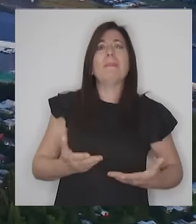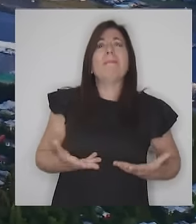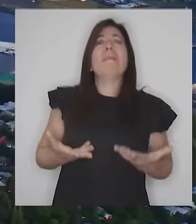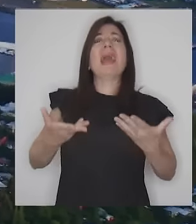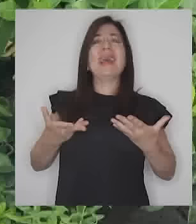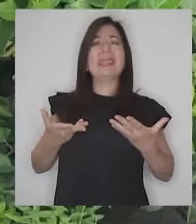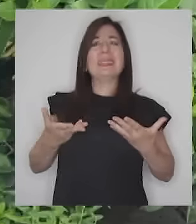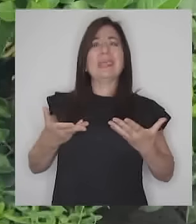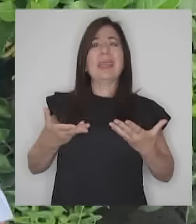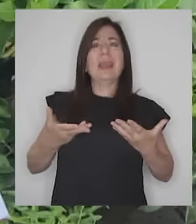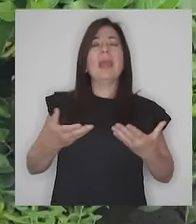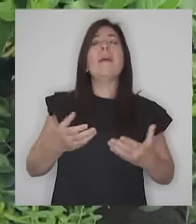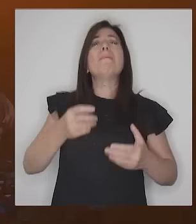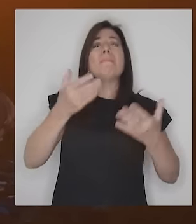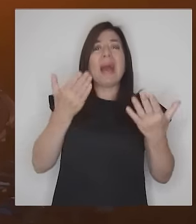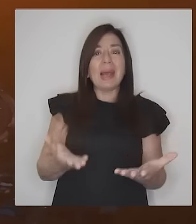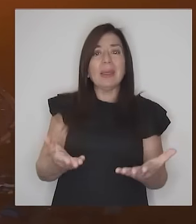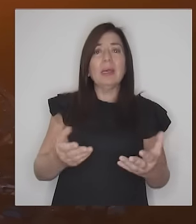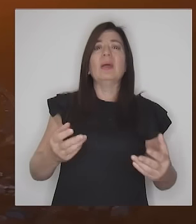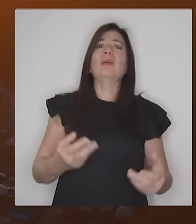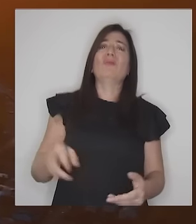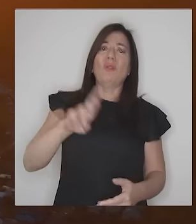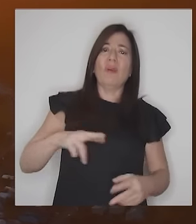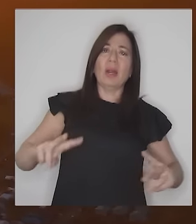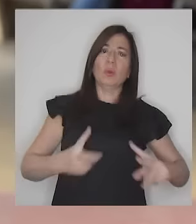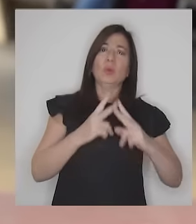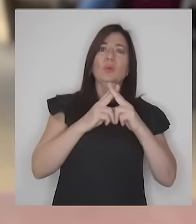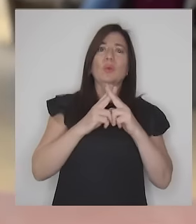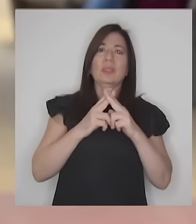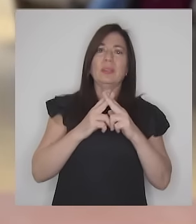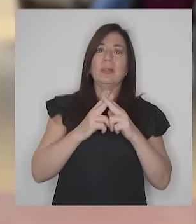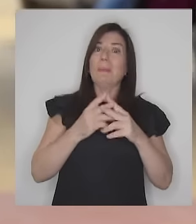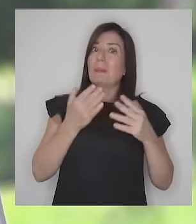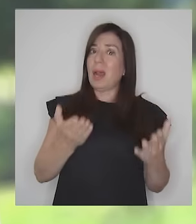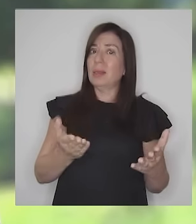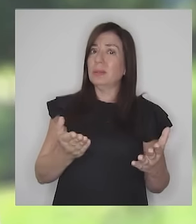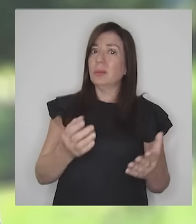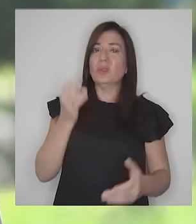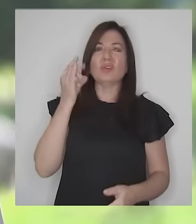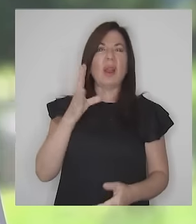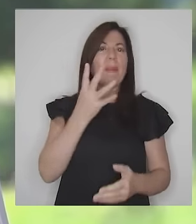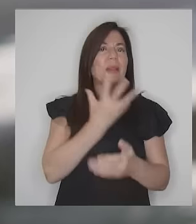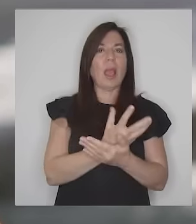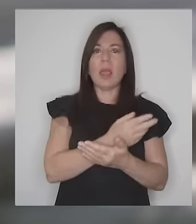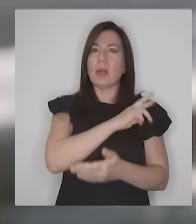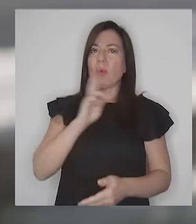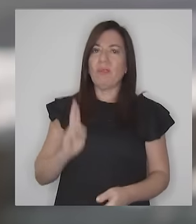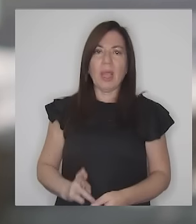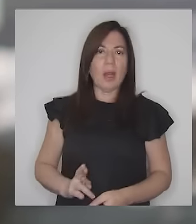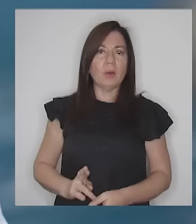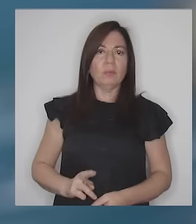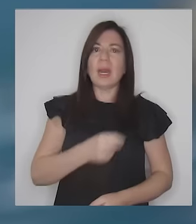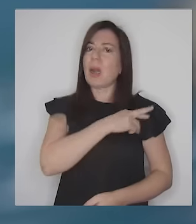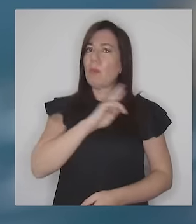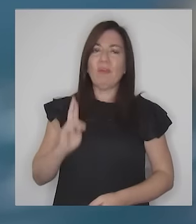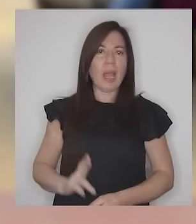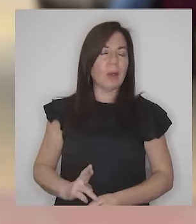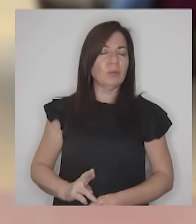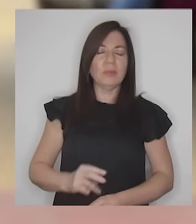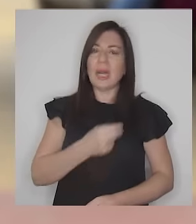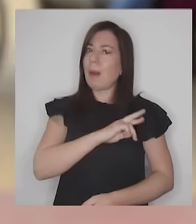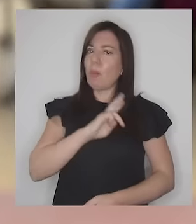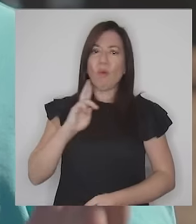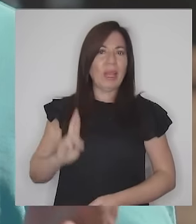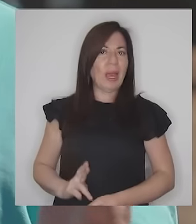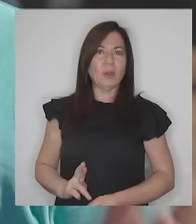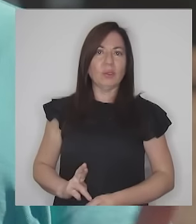y para eso hay que reconstruir y para eso solo queda republicanos republicanos republicanos